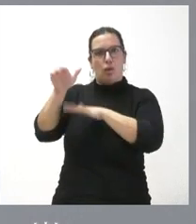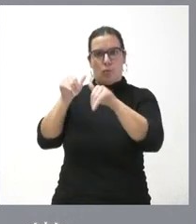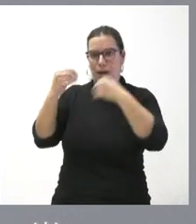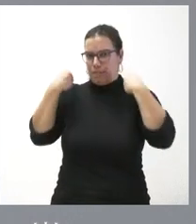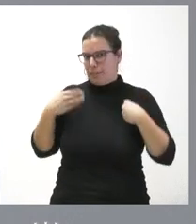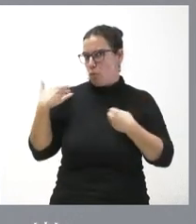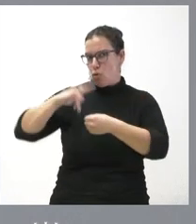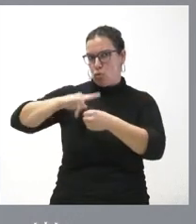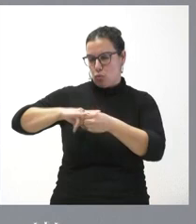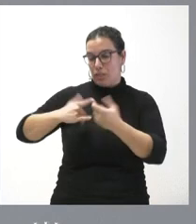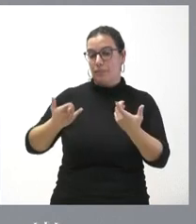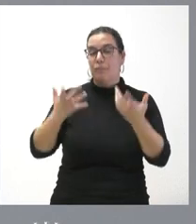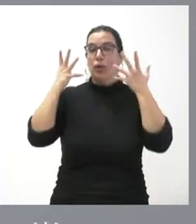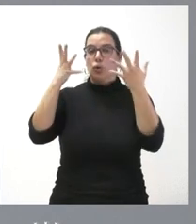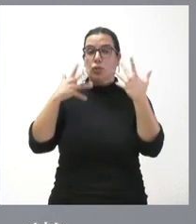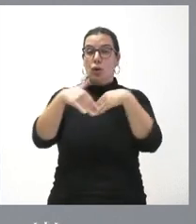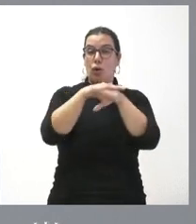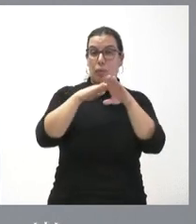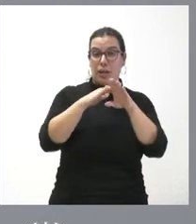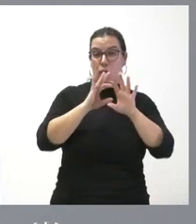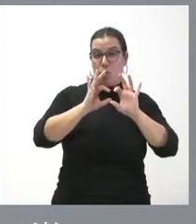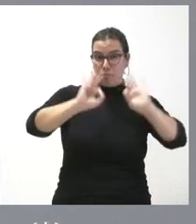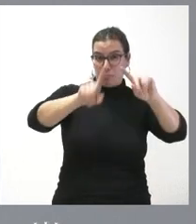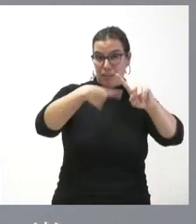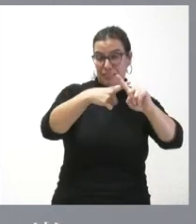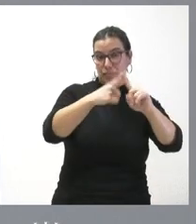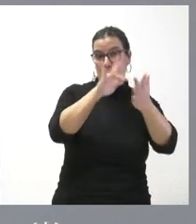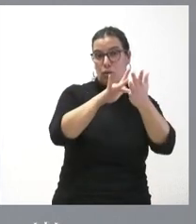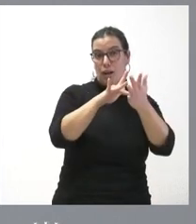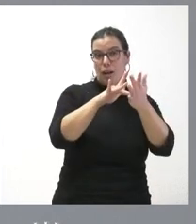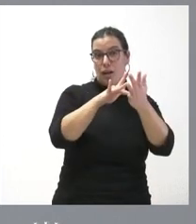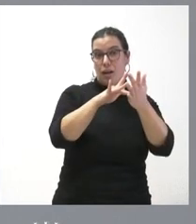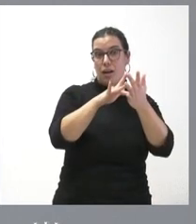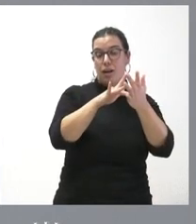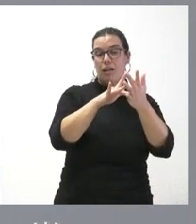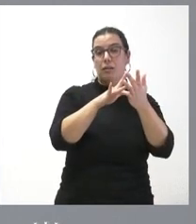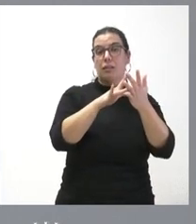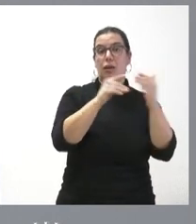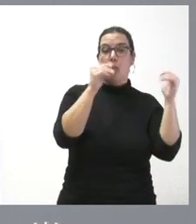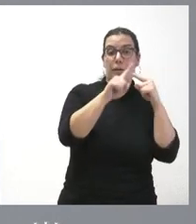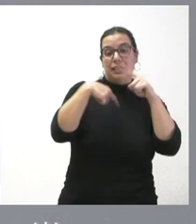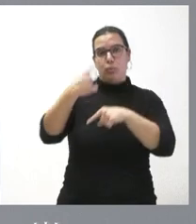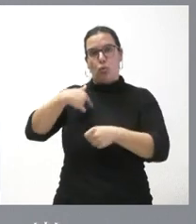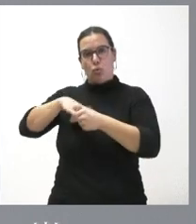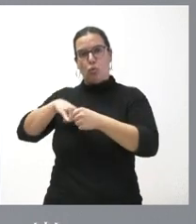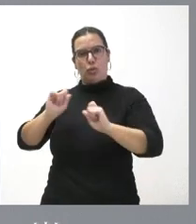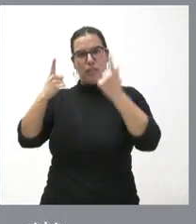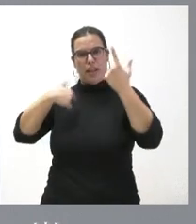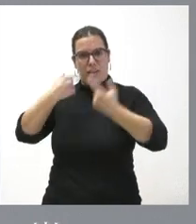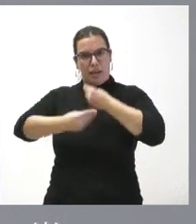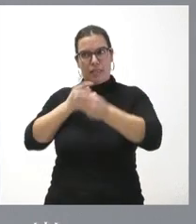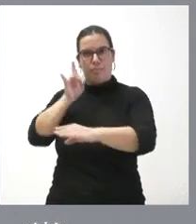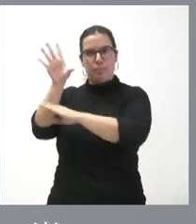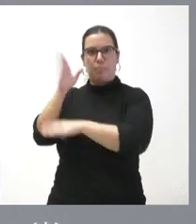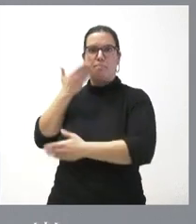lunes el consejo de gobierno extraordinario fue el jueves yo ya lo hice el lunes formalmente los servicios jurídicos están ya